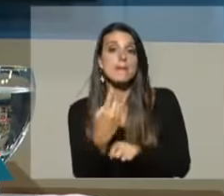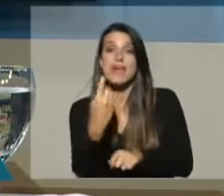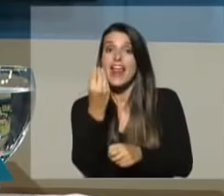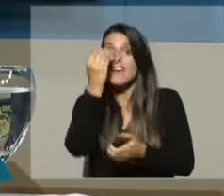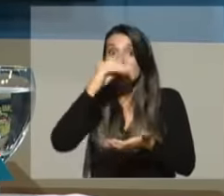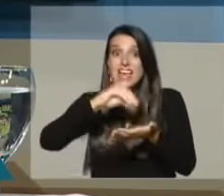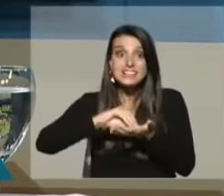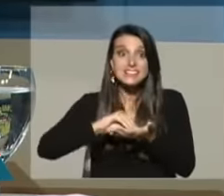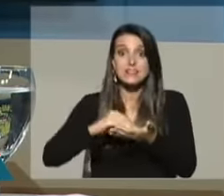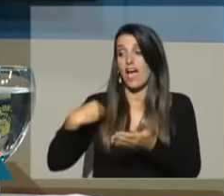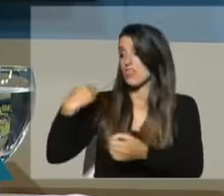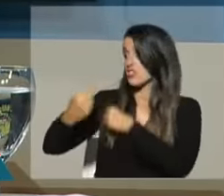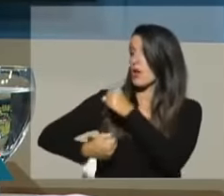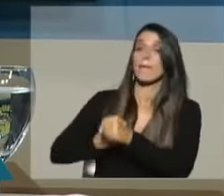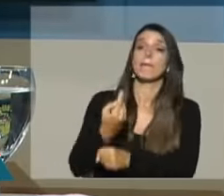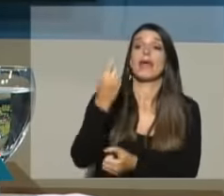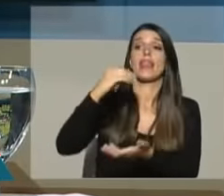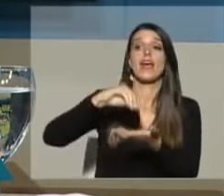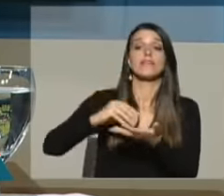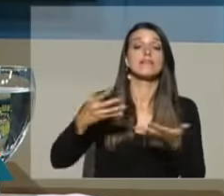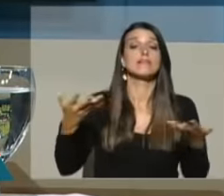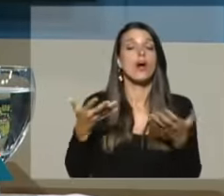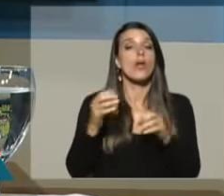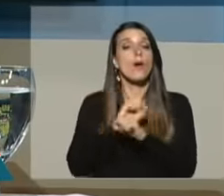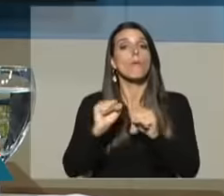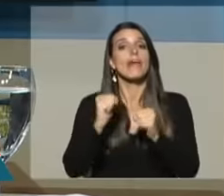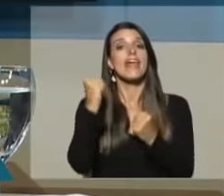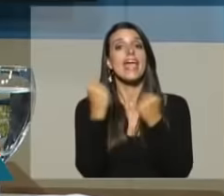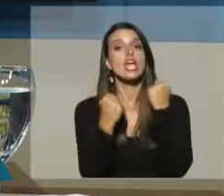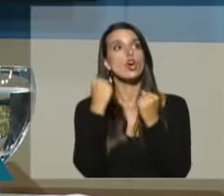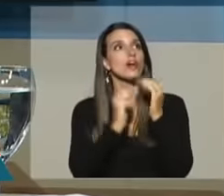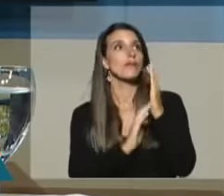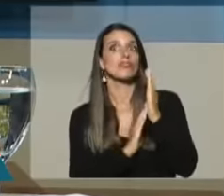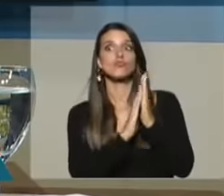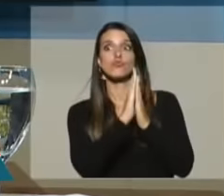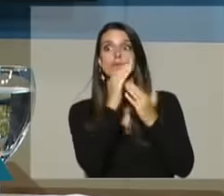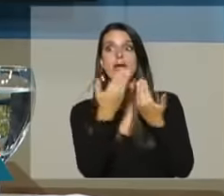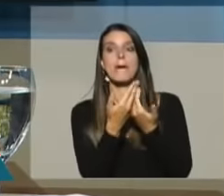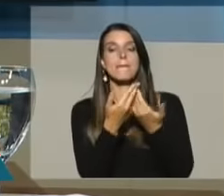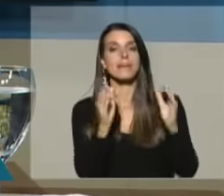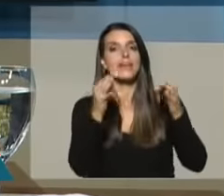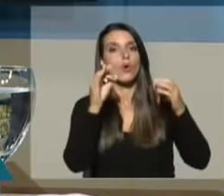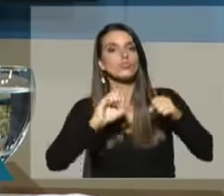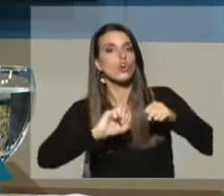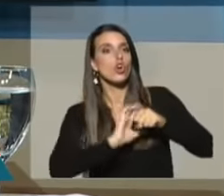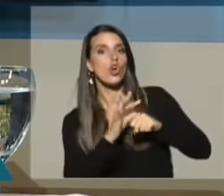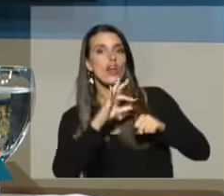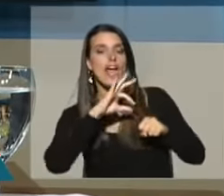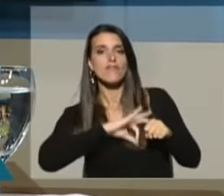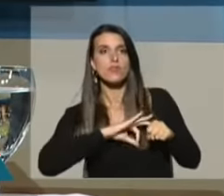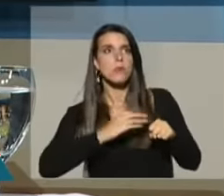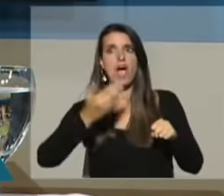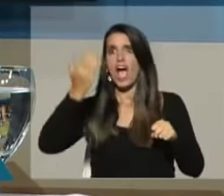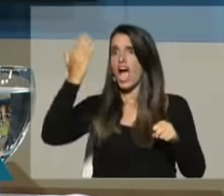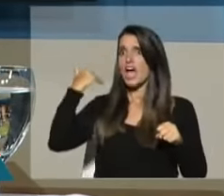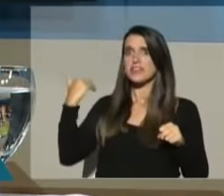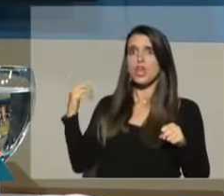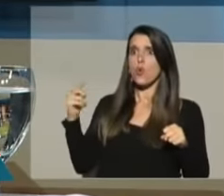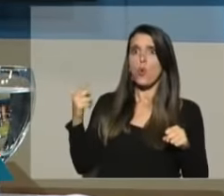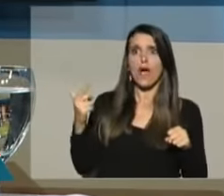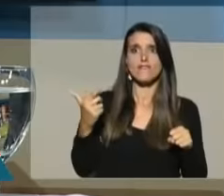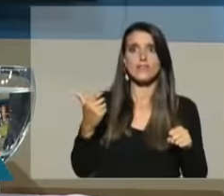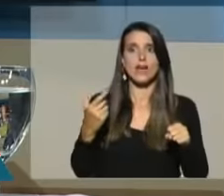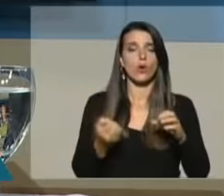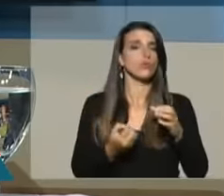muchísimos años, el Uruguay comienza una senda de crecimiento económico en el medio de una pandemia como no recuerda otra la historia de la humanidad.